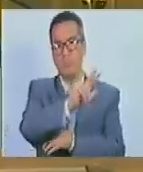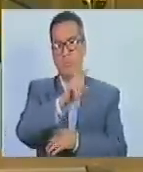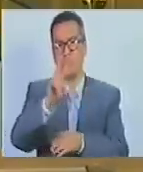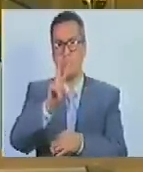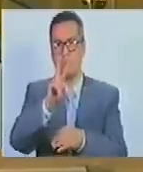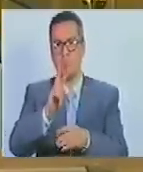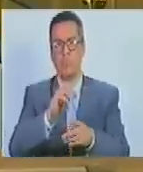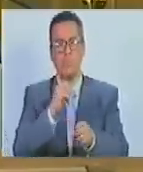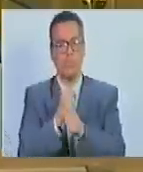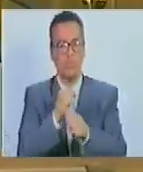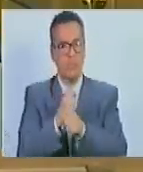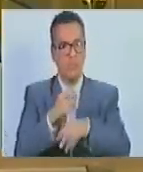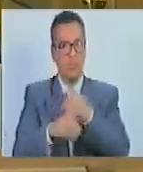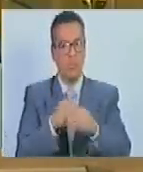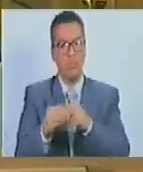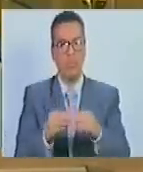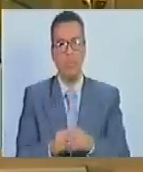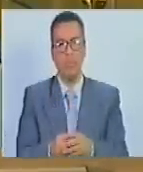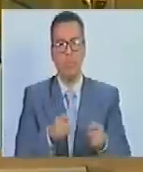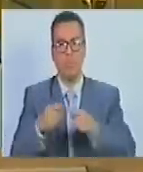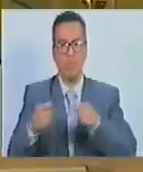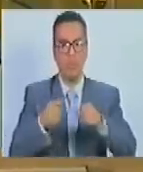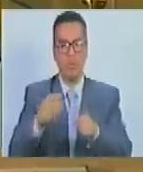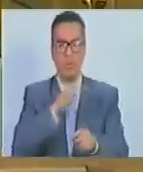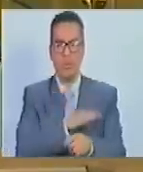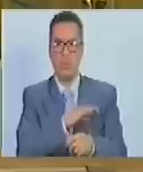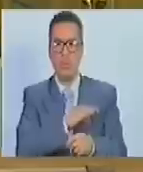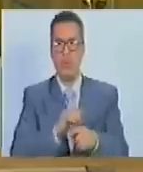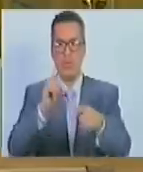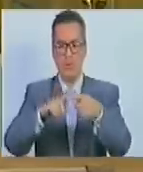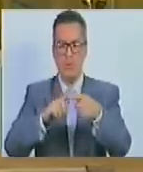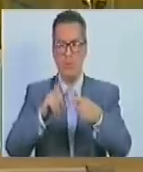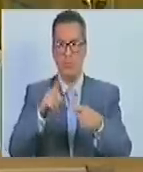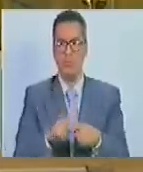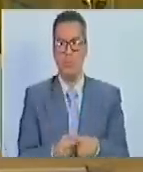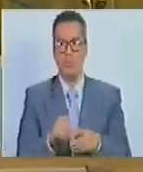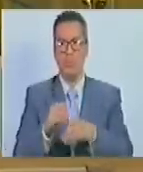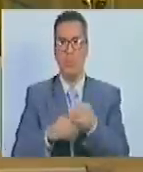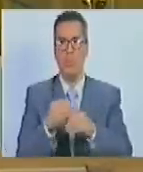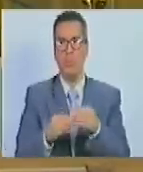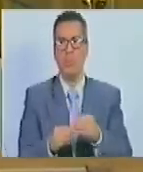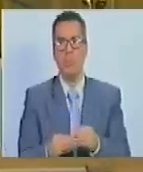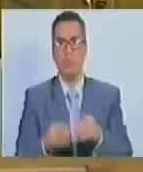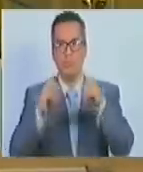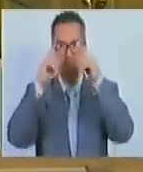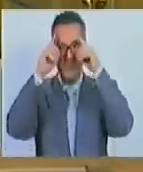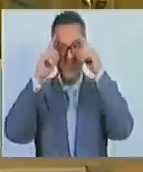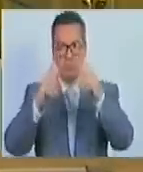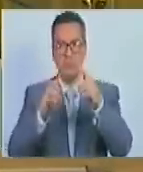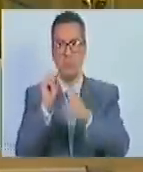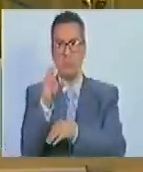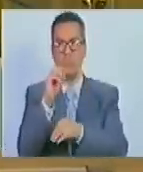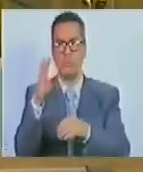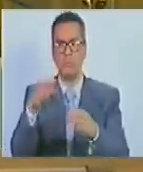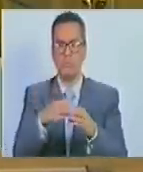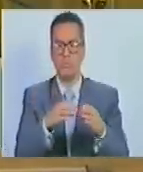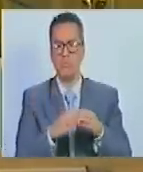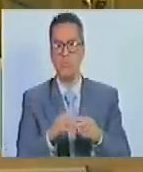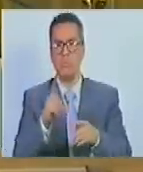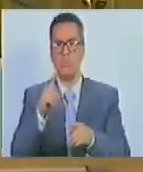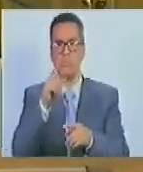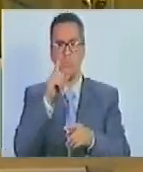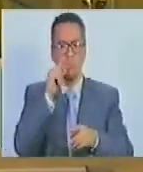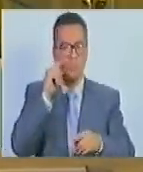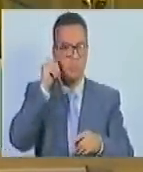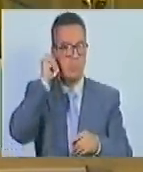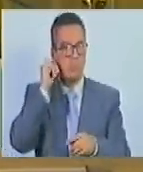Son funciones de la unidad de Contraloría Social. Uno. Ejecutar las decisiones de la Asamblea de Ciudadanos y Ciudadanos que